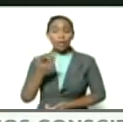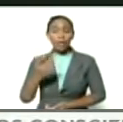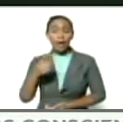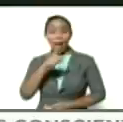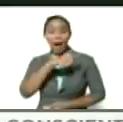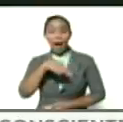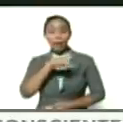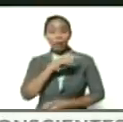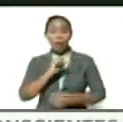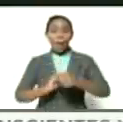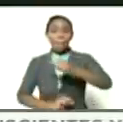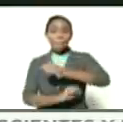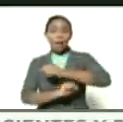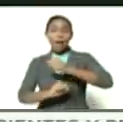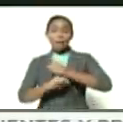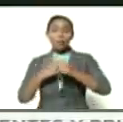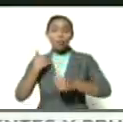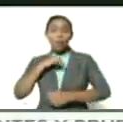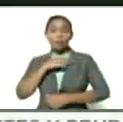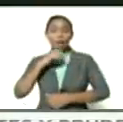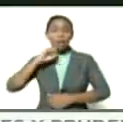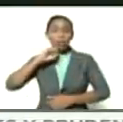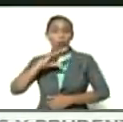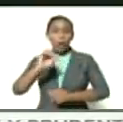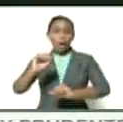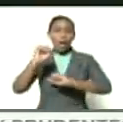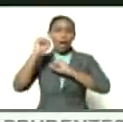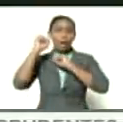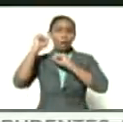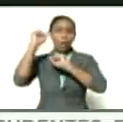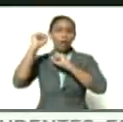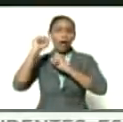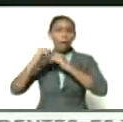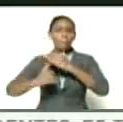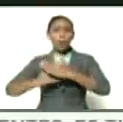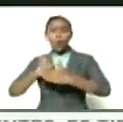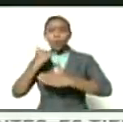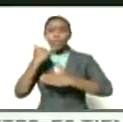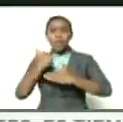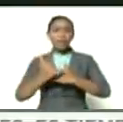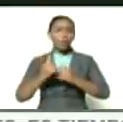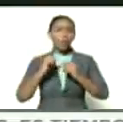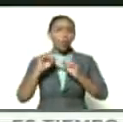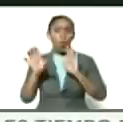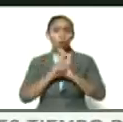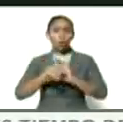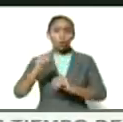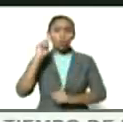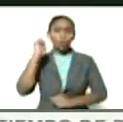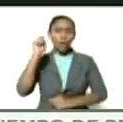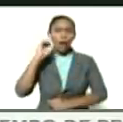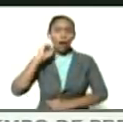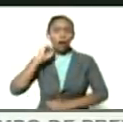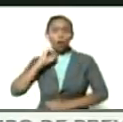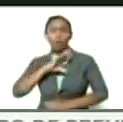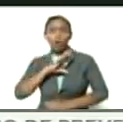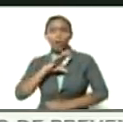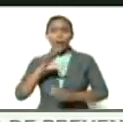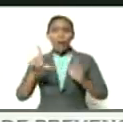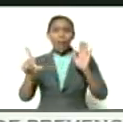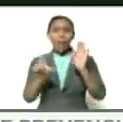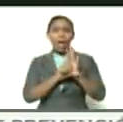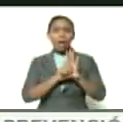son las bases nuestra historia heroica nuestro proyecto constitucional histórico legal